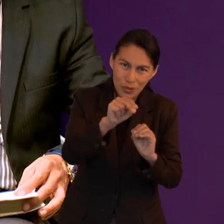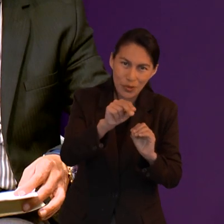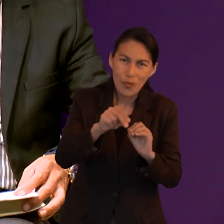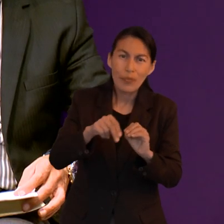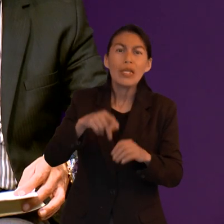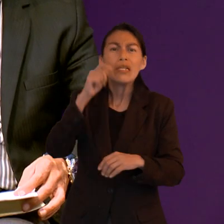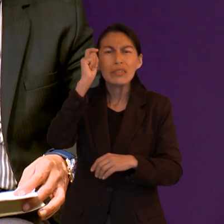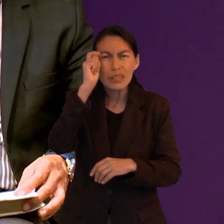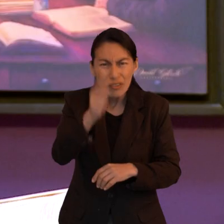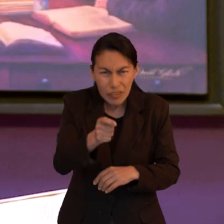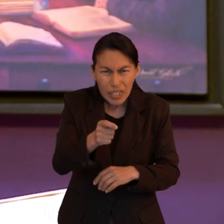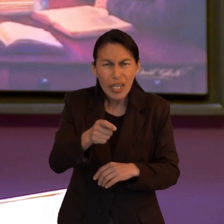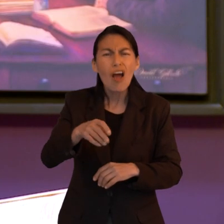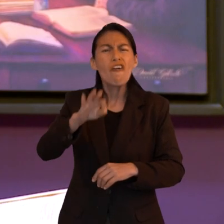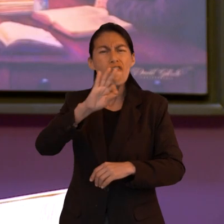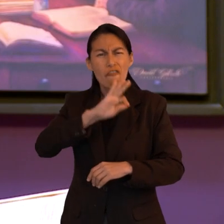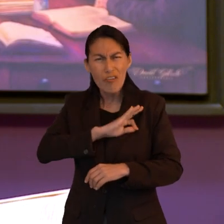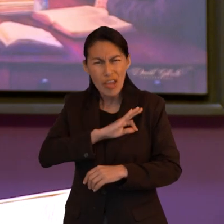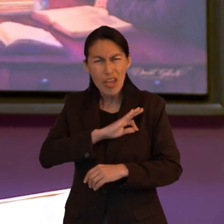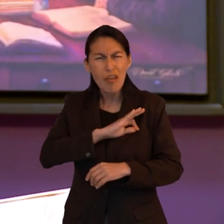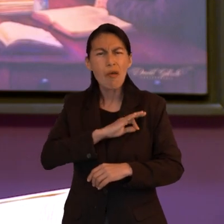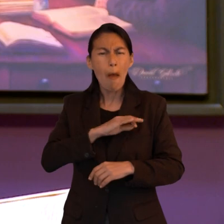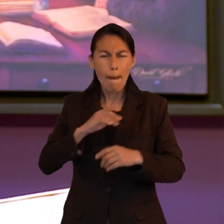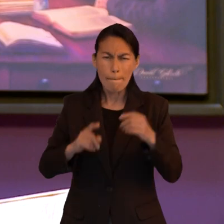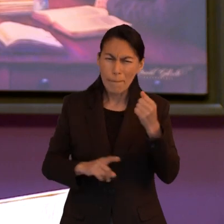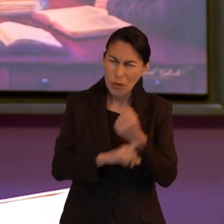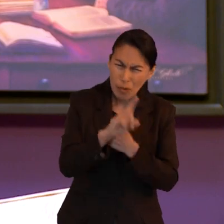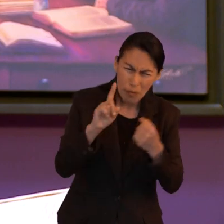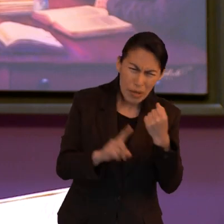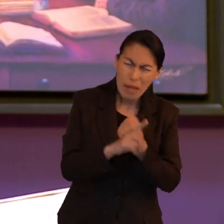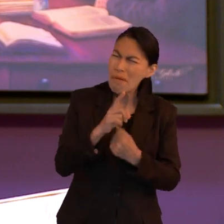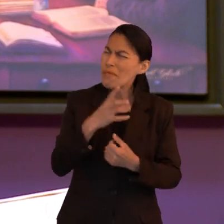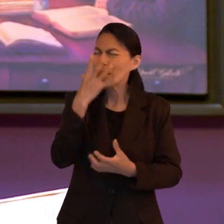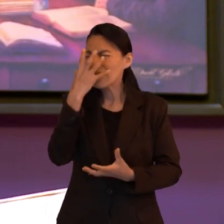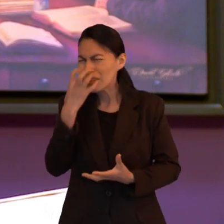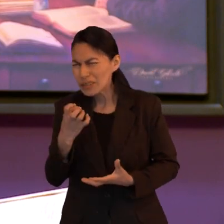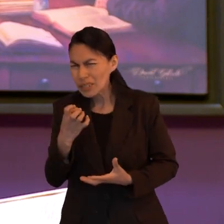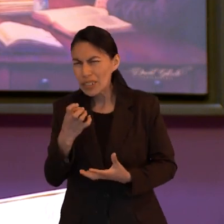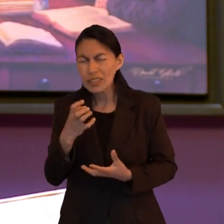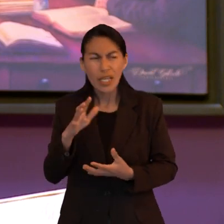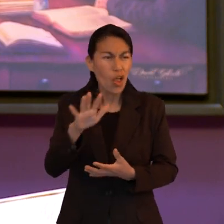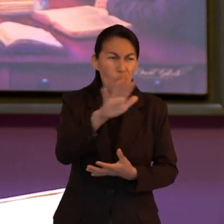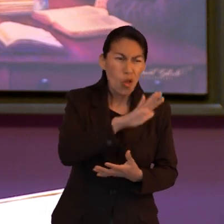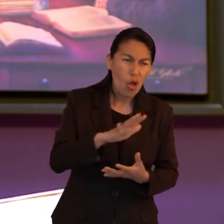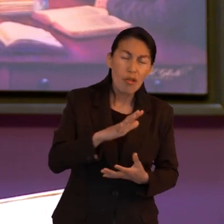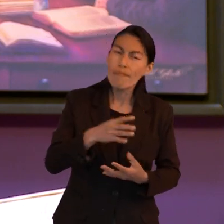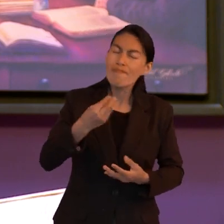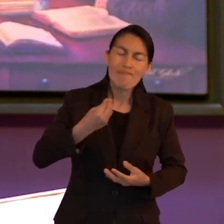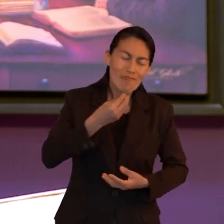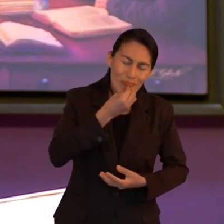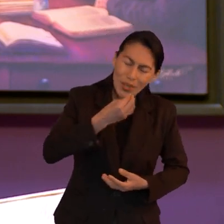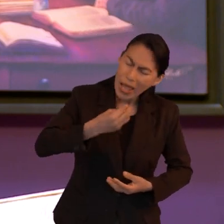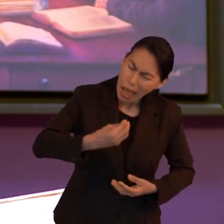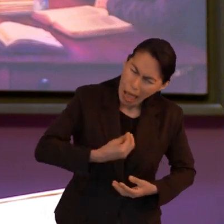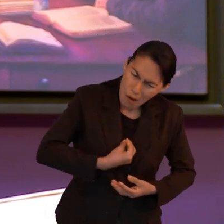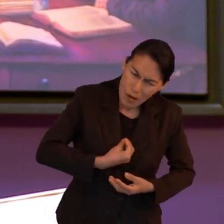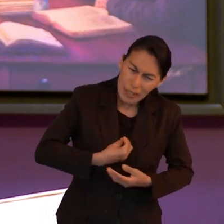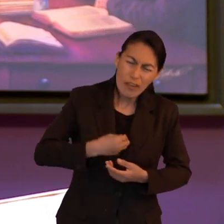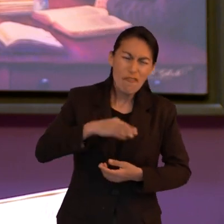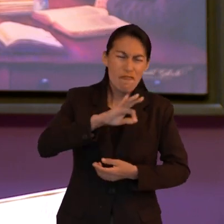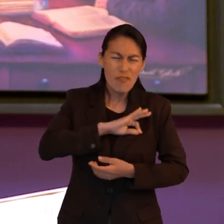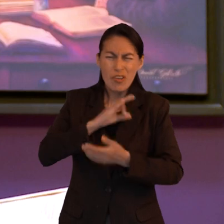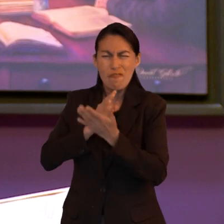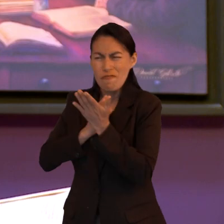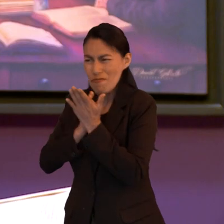circunstancia o por problemas pero si paso por problemas como comentaba Fraña aún así no